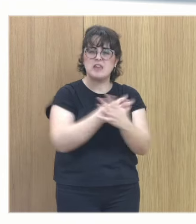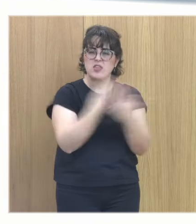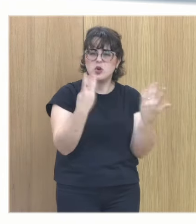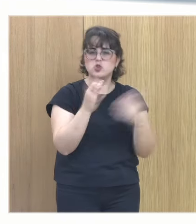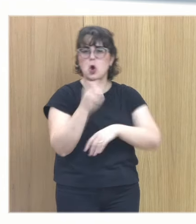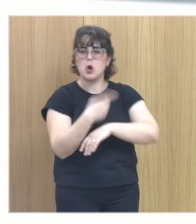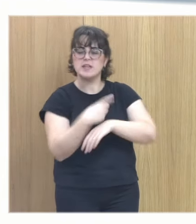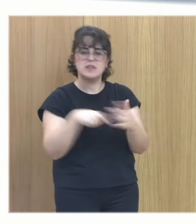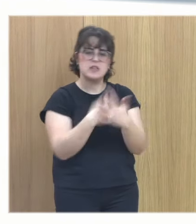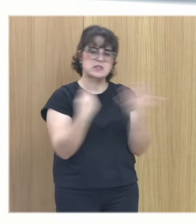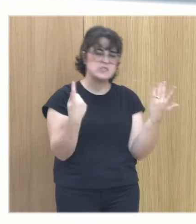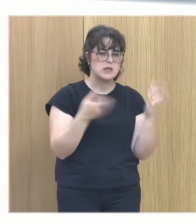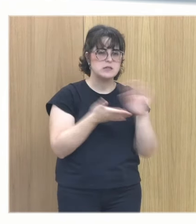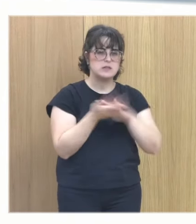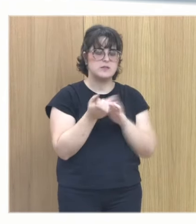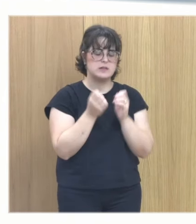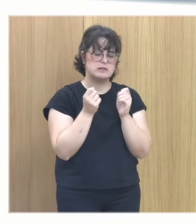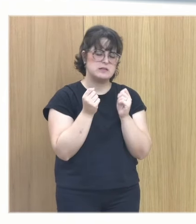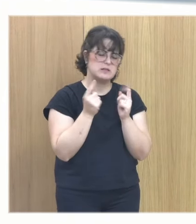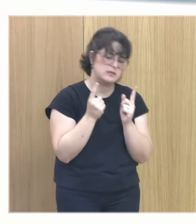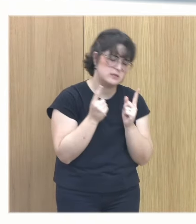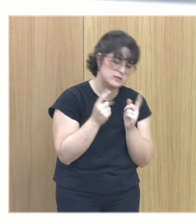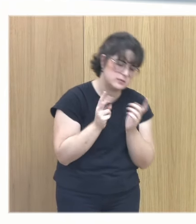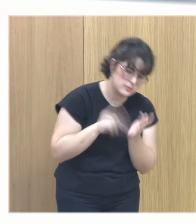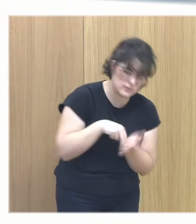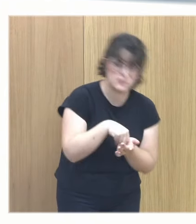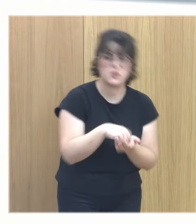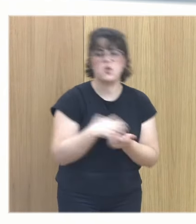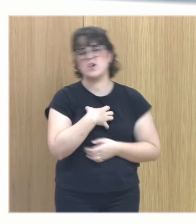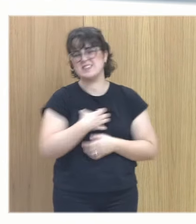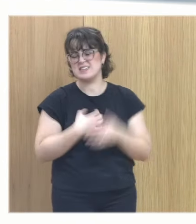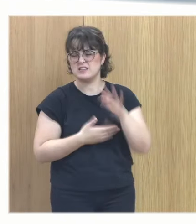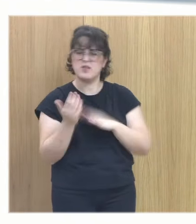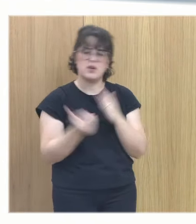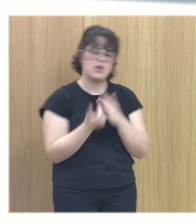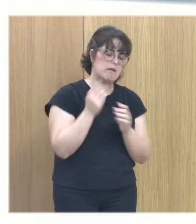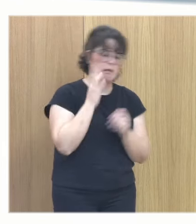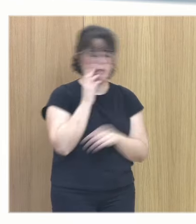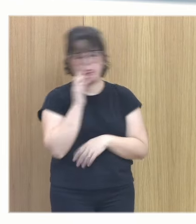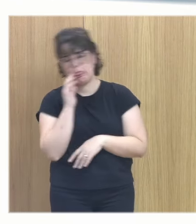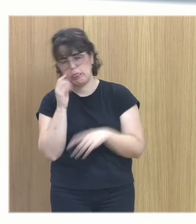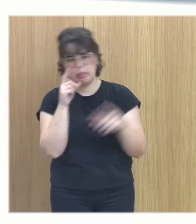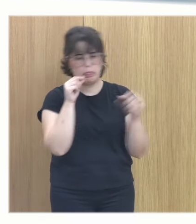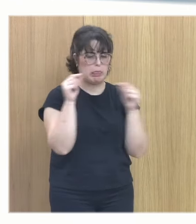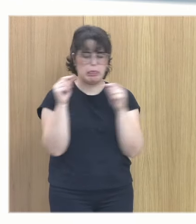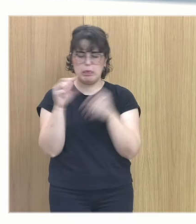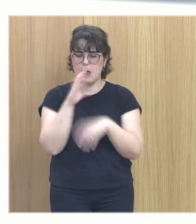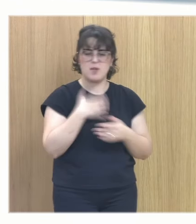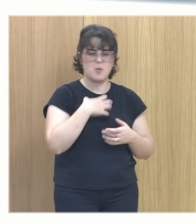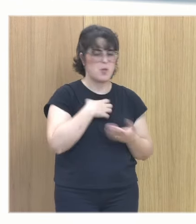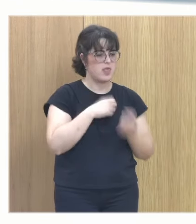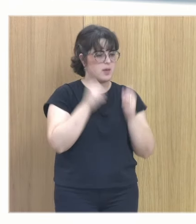horas que les cuesta despertarse que no son capaces que están como toda la mañana medio dormidos porque no son capaces de despertarse